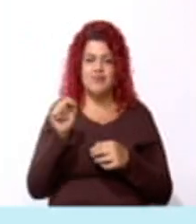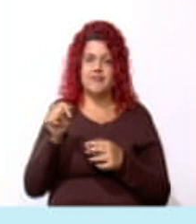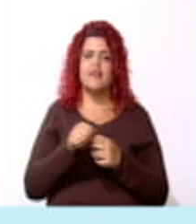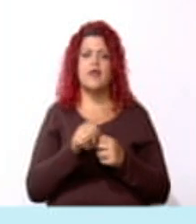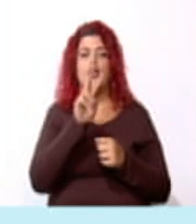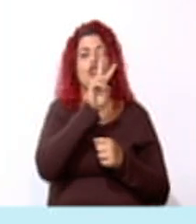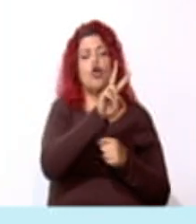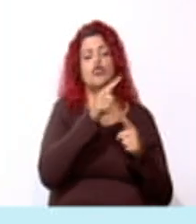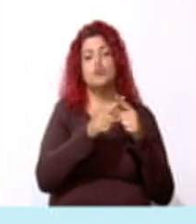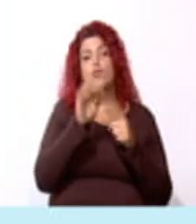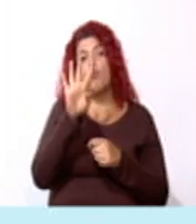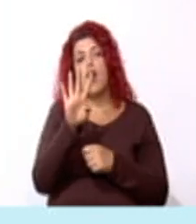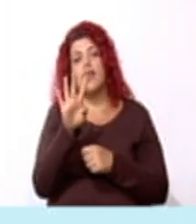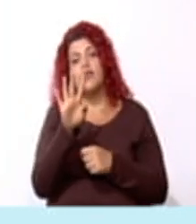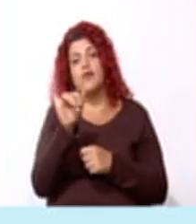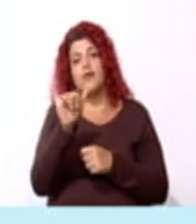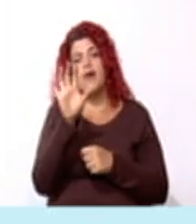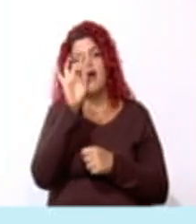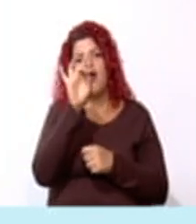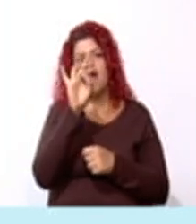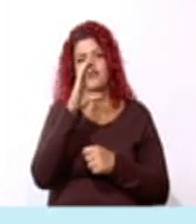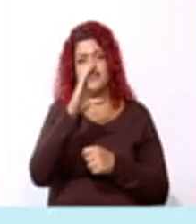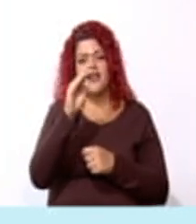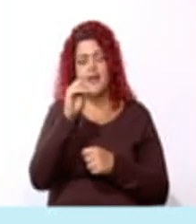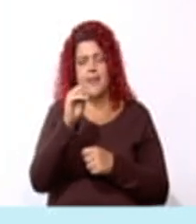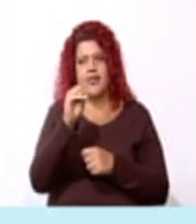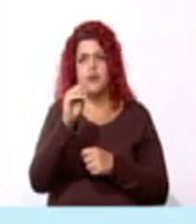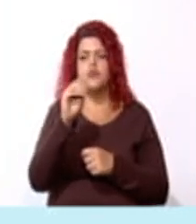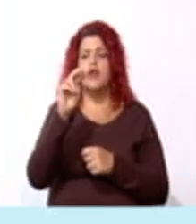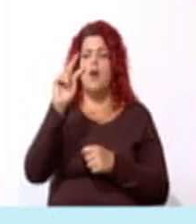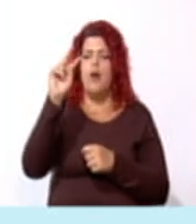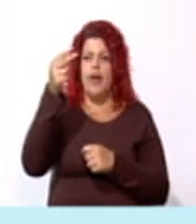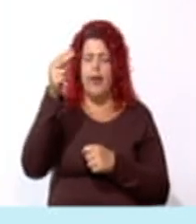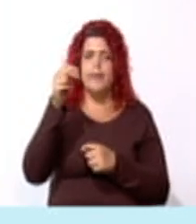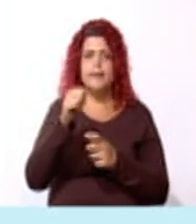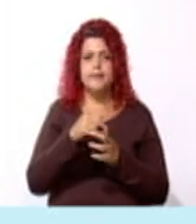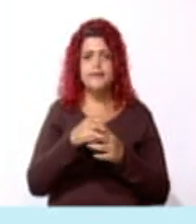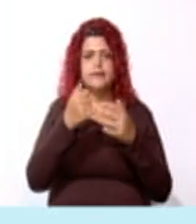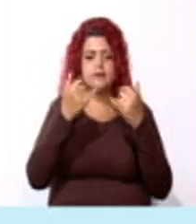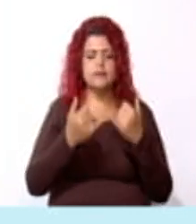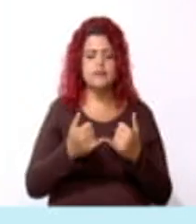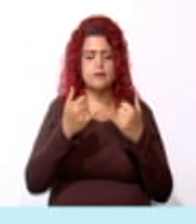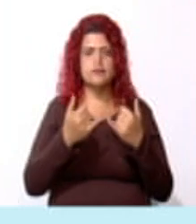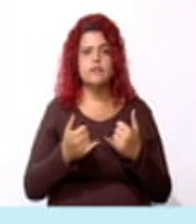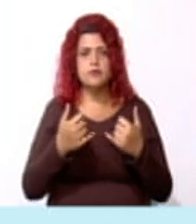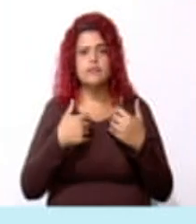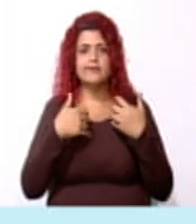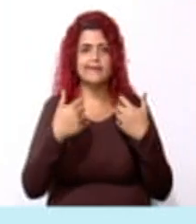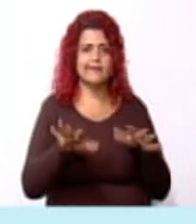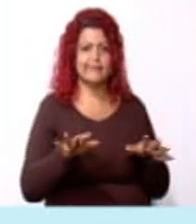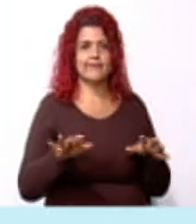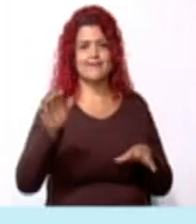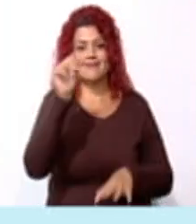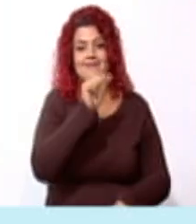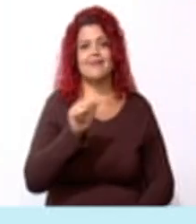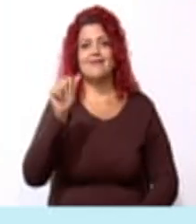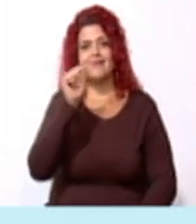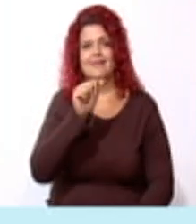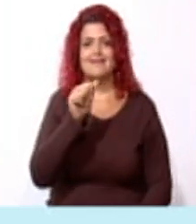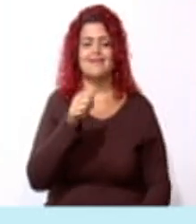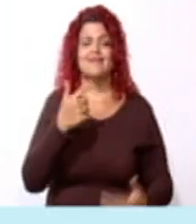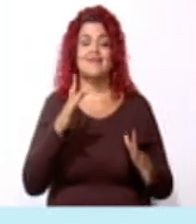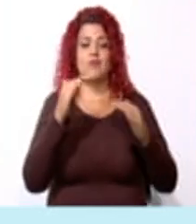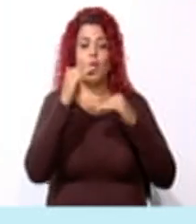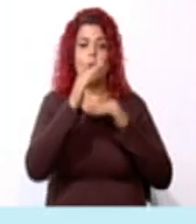dos por cuatro, ocho centímetros cuadrados. Ahora, ya tenemos el área del